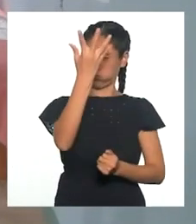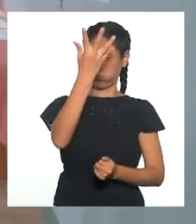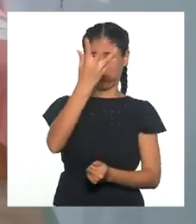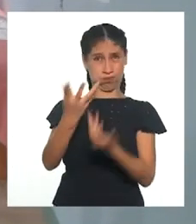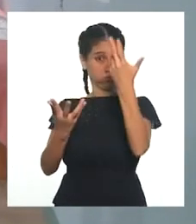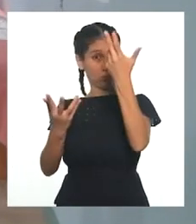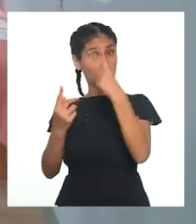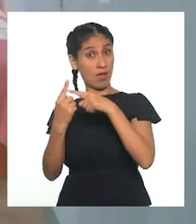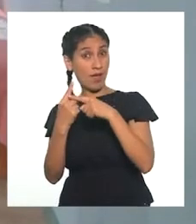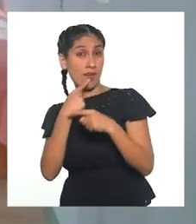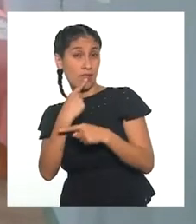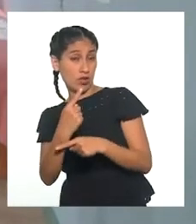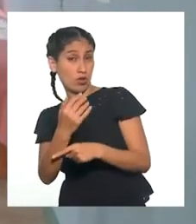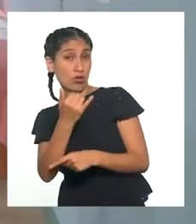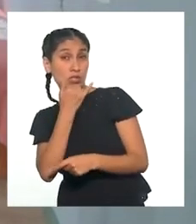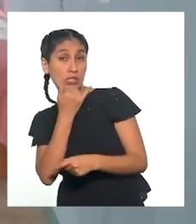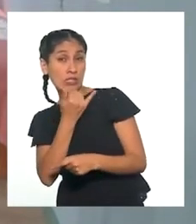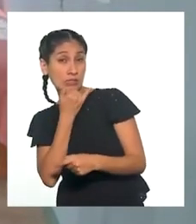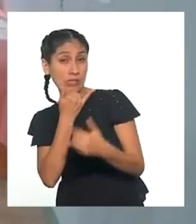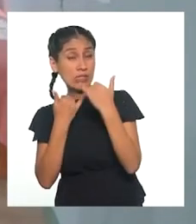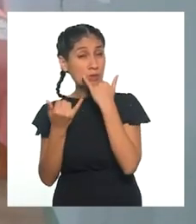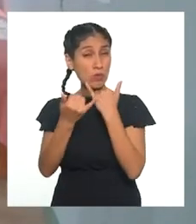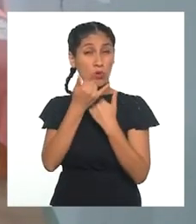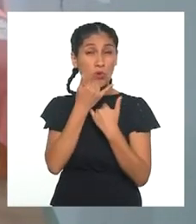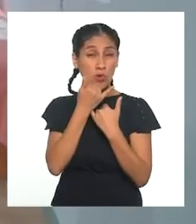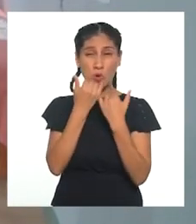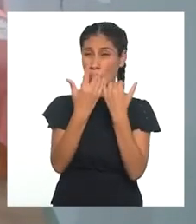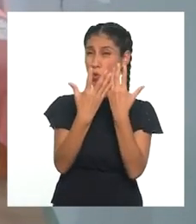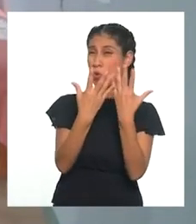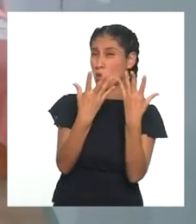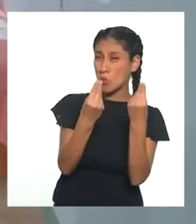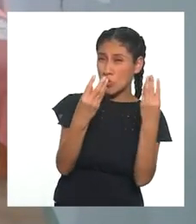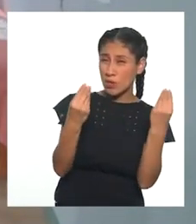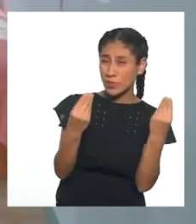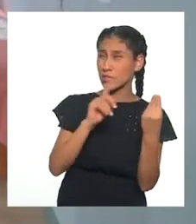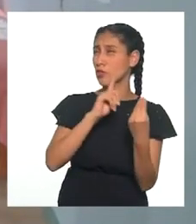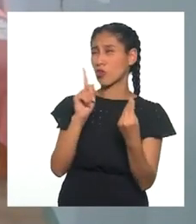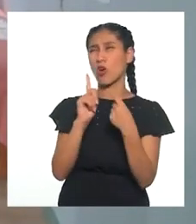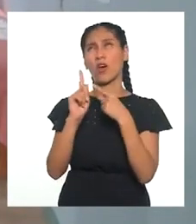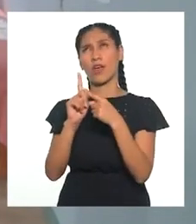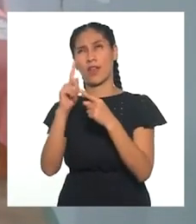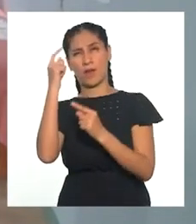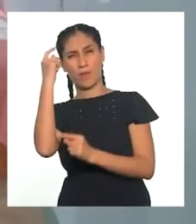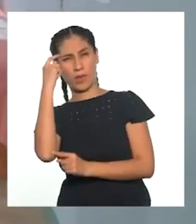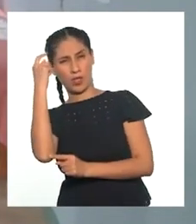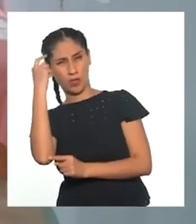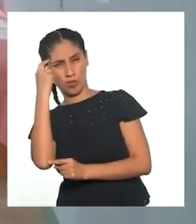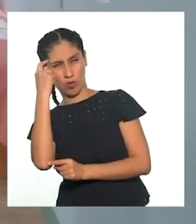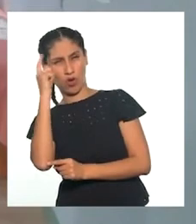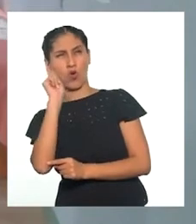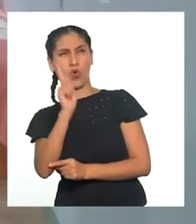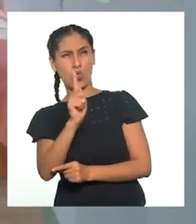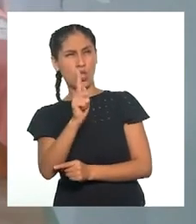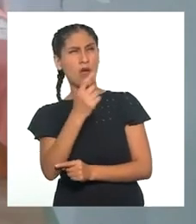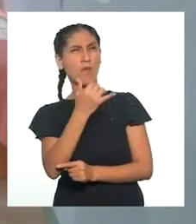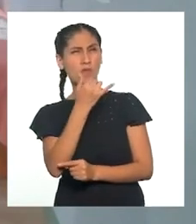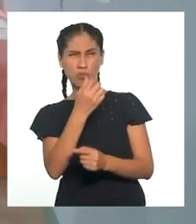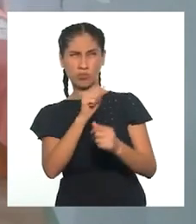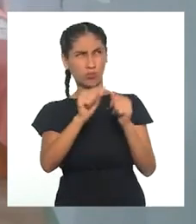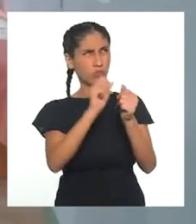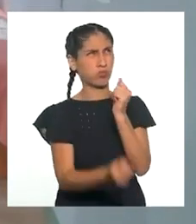falló miles de veces, sino que descubrió miles de maneras en las que una bombilla no funcionaba.